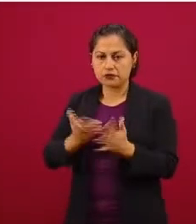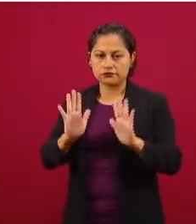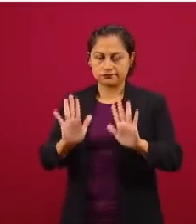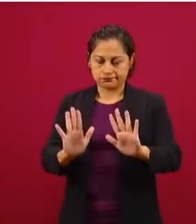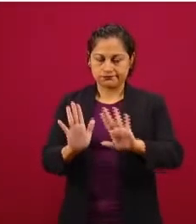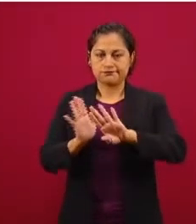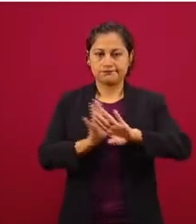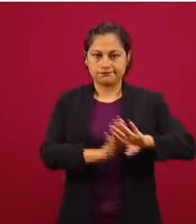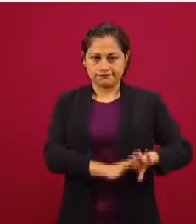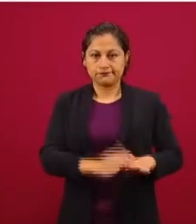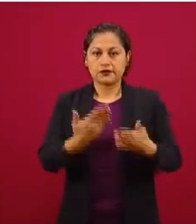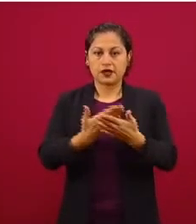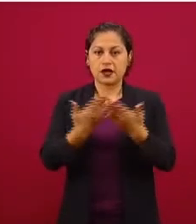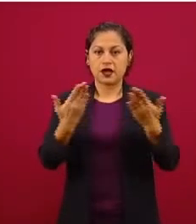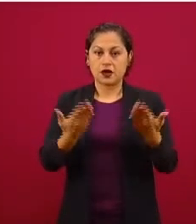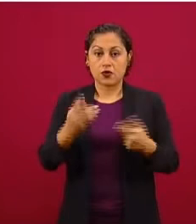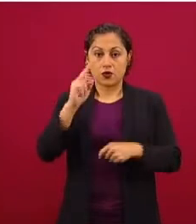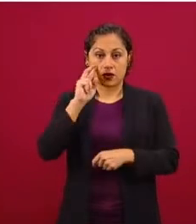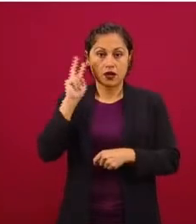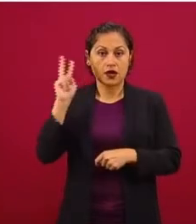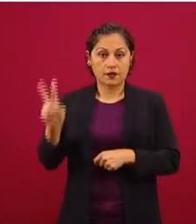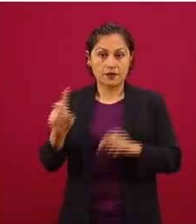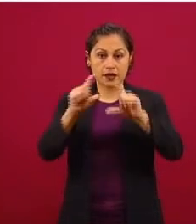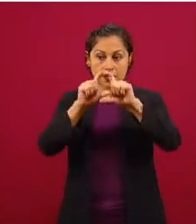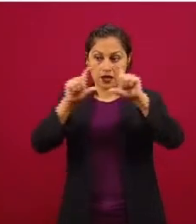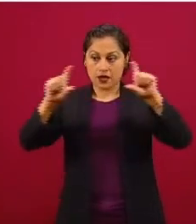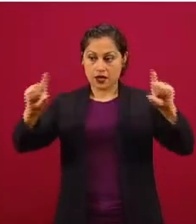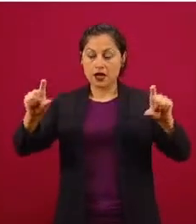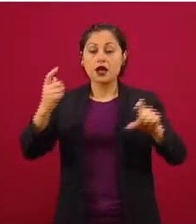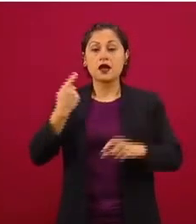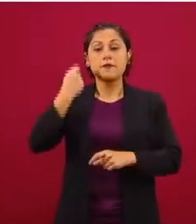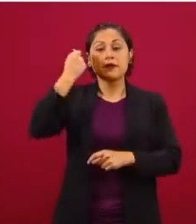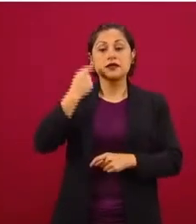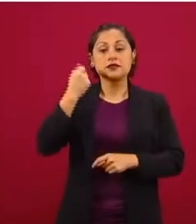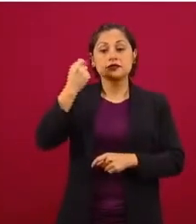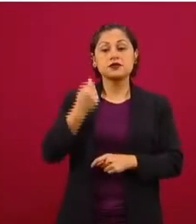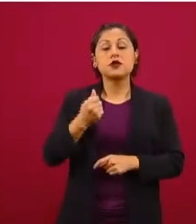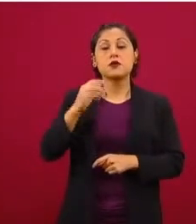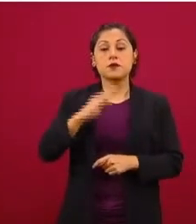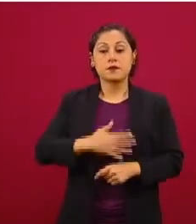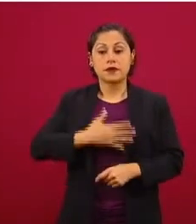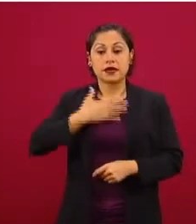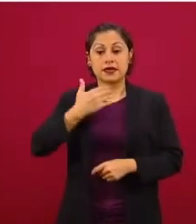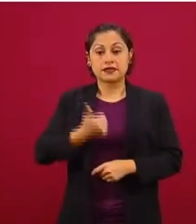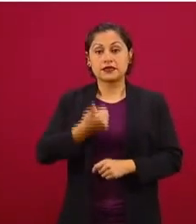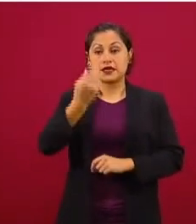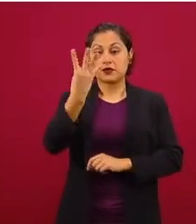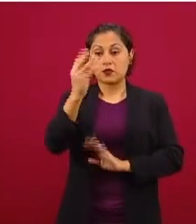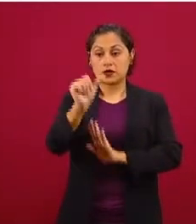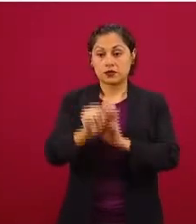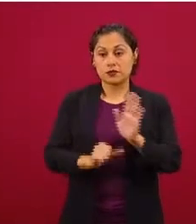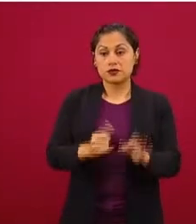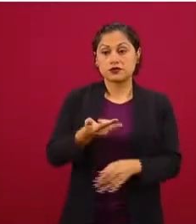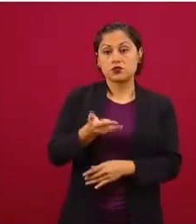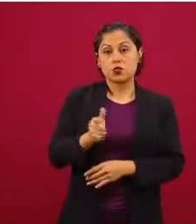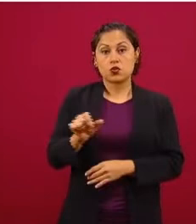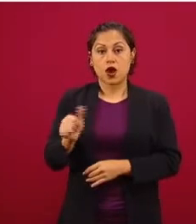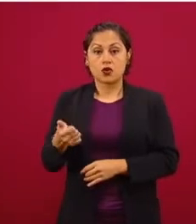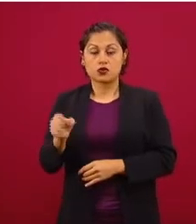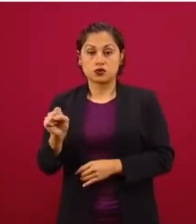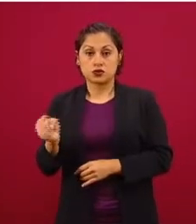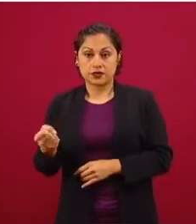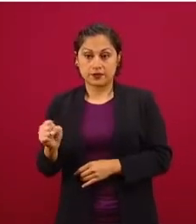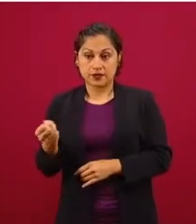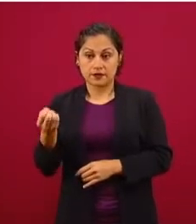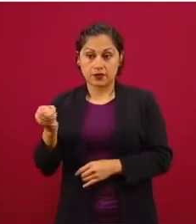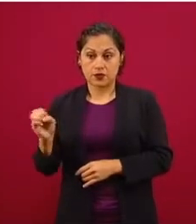lo van a poder ubicar así. Pensión Bienestar, cuatro meses, julio, agosto, septiembre, octubre. Así va a salir en